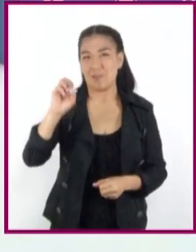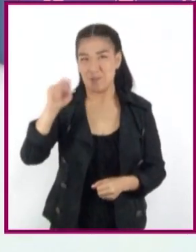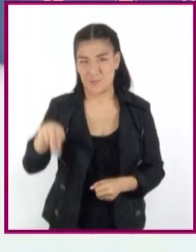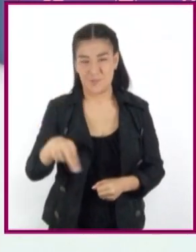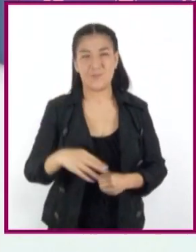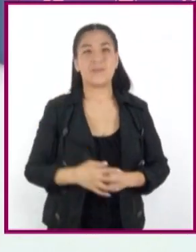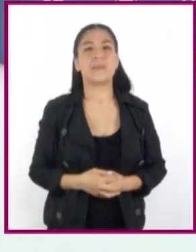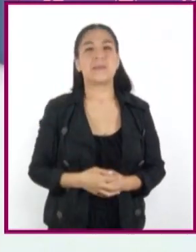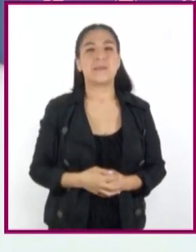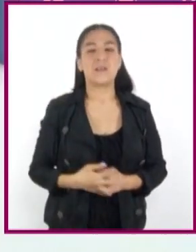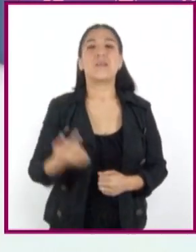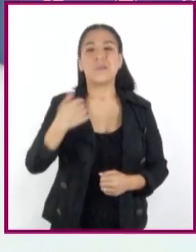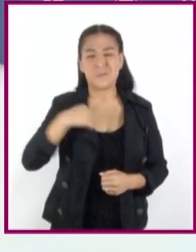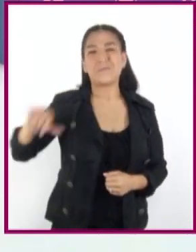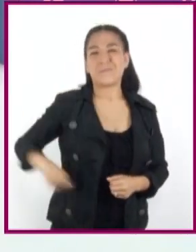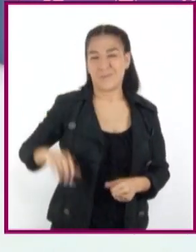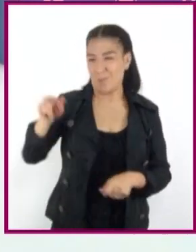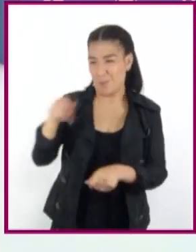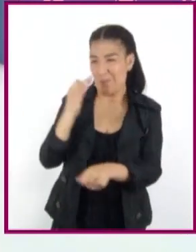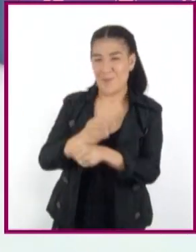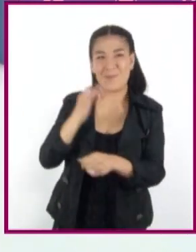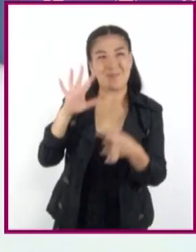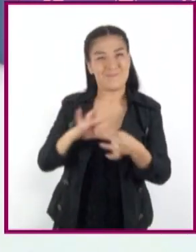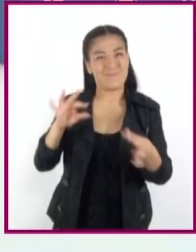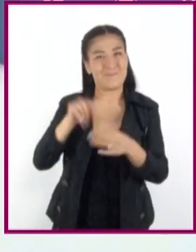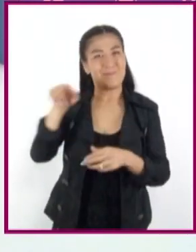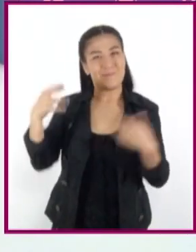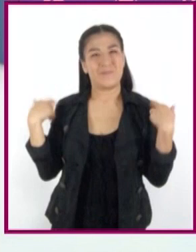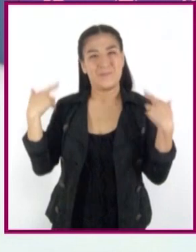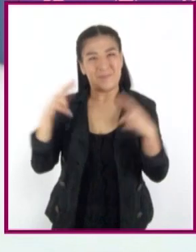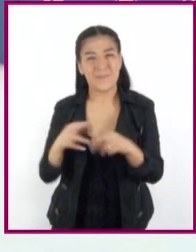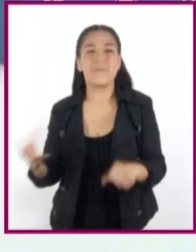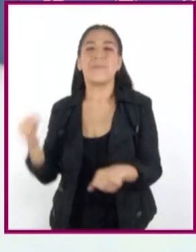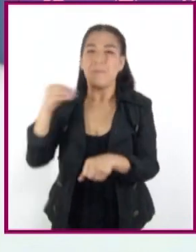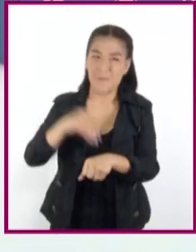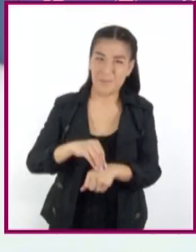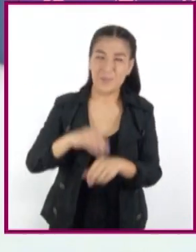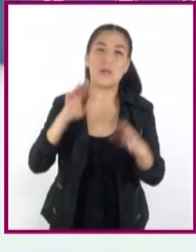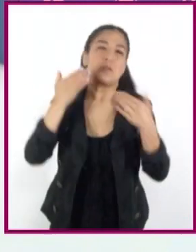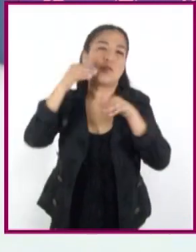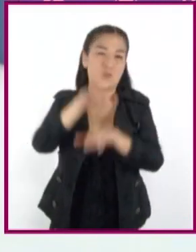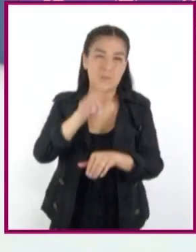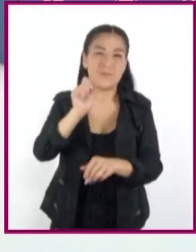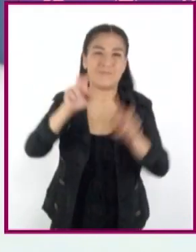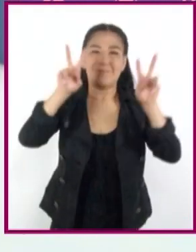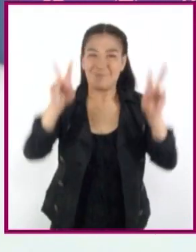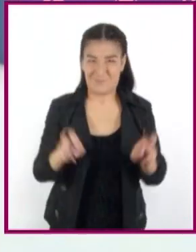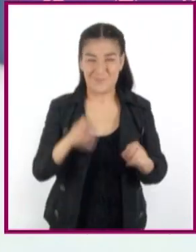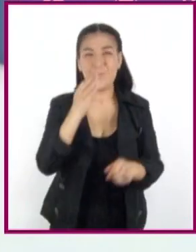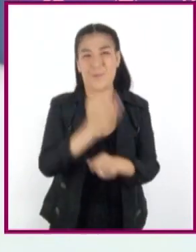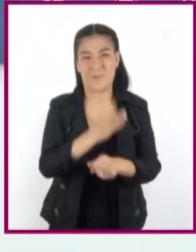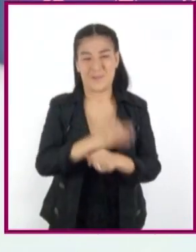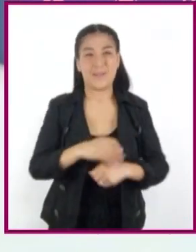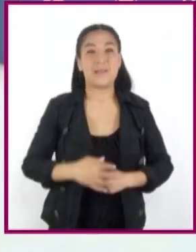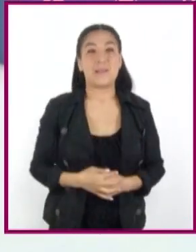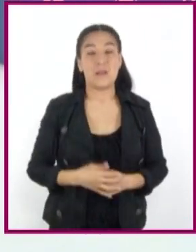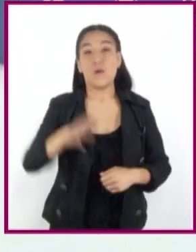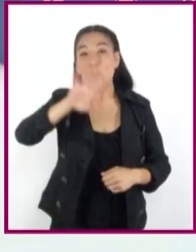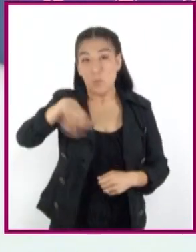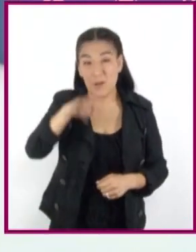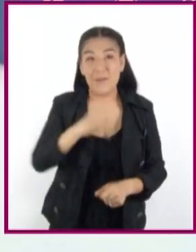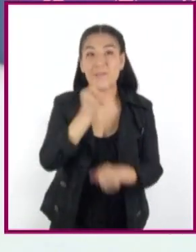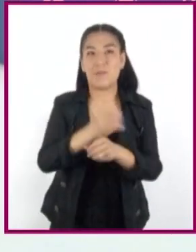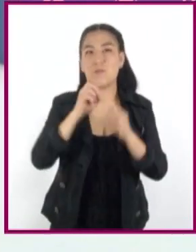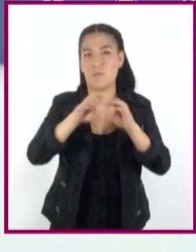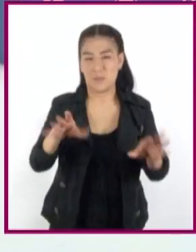Me interesa completar lo que nos ha compartido con más información relacionada con el tema que nos ocupa. Buscando información